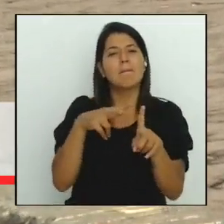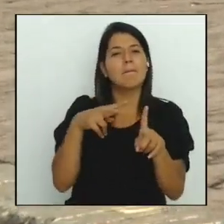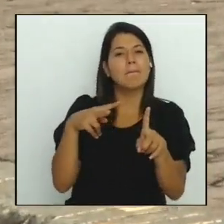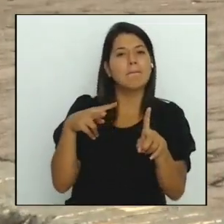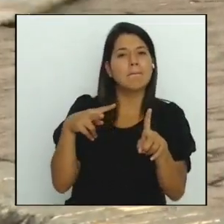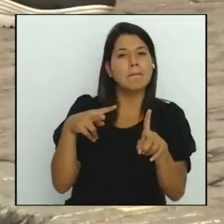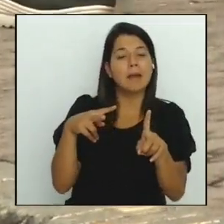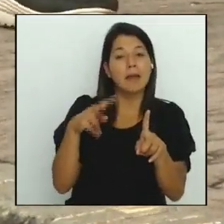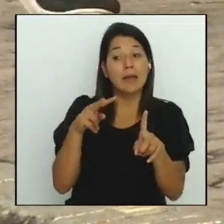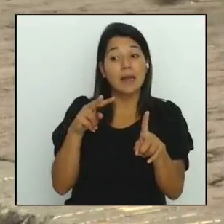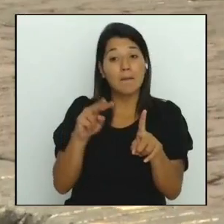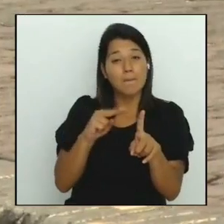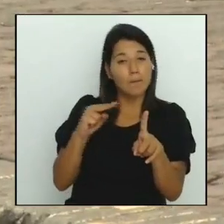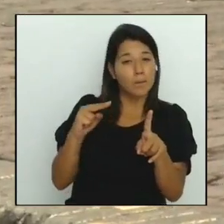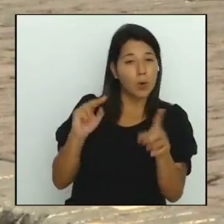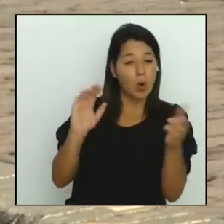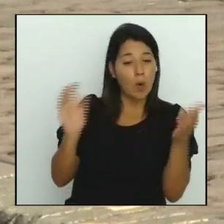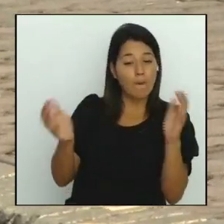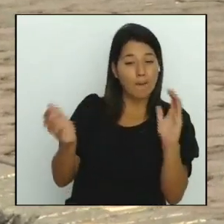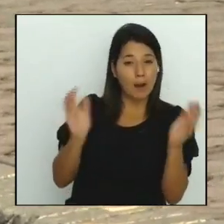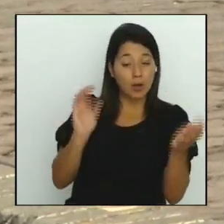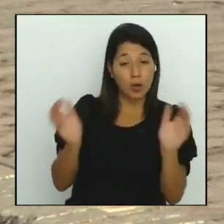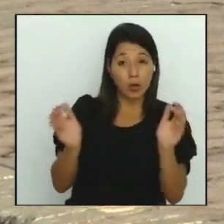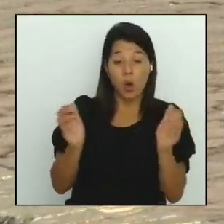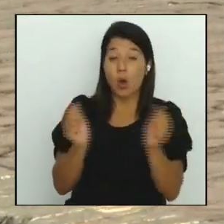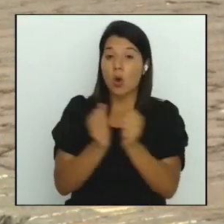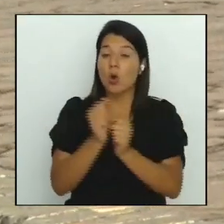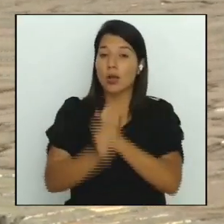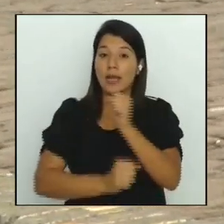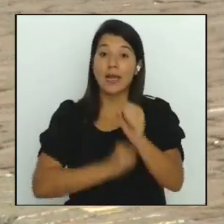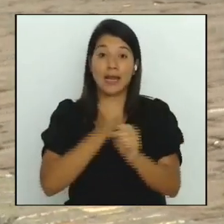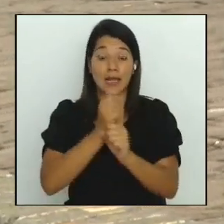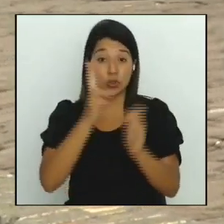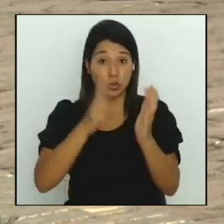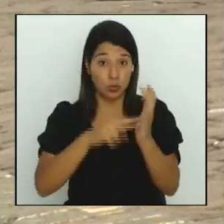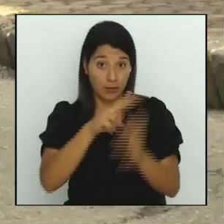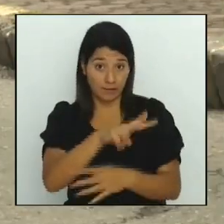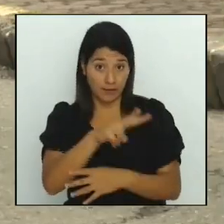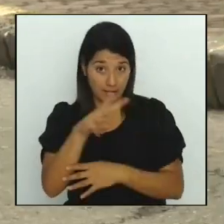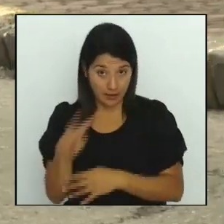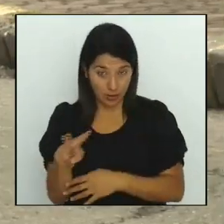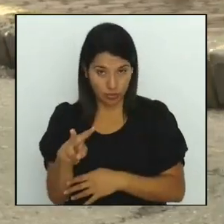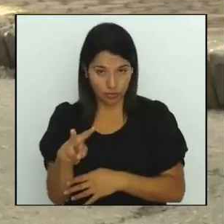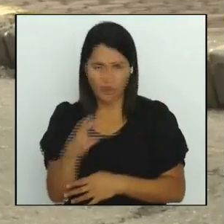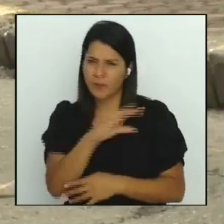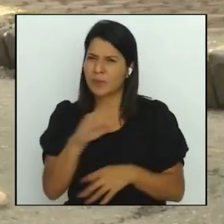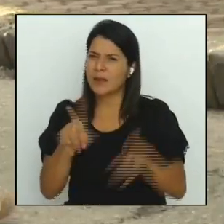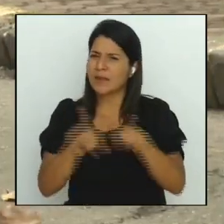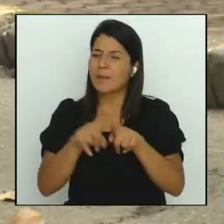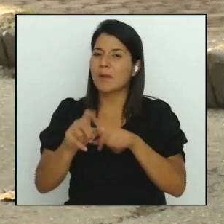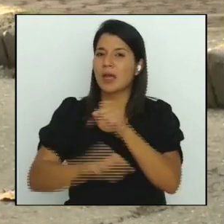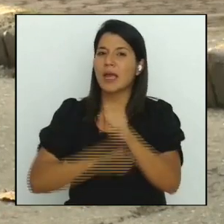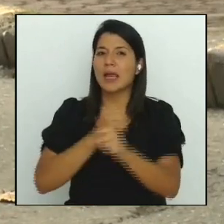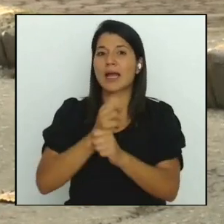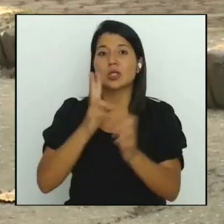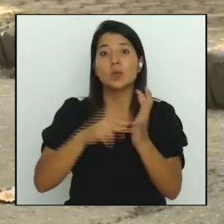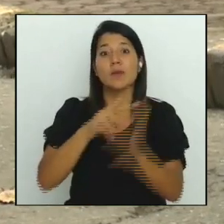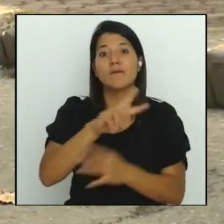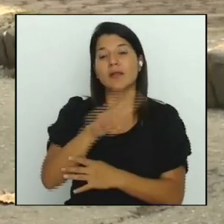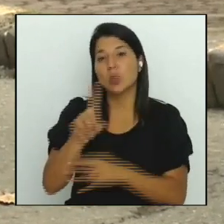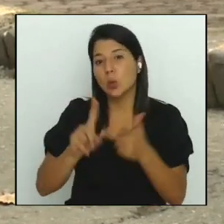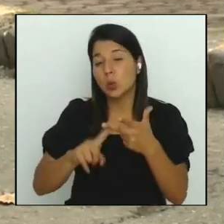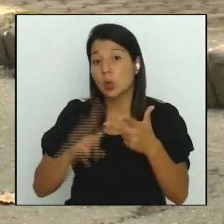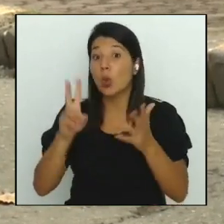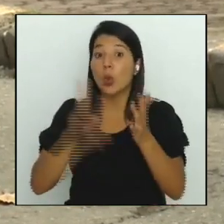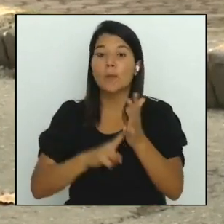2022 son, y bueno, hay que decir del 21, del 20 y del 19, son,